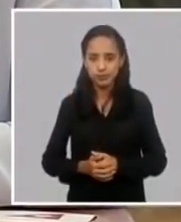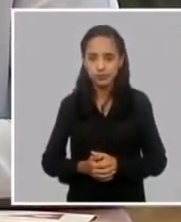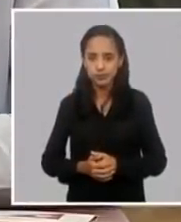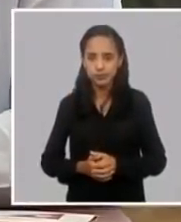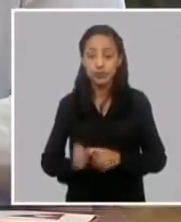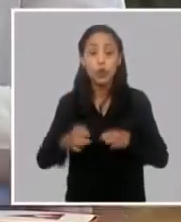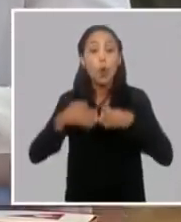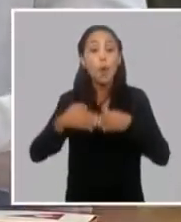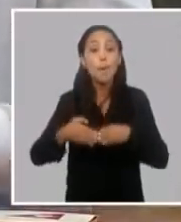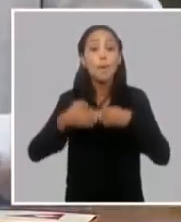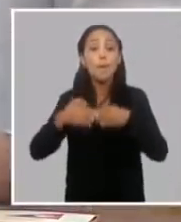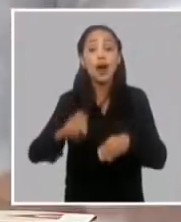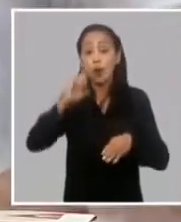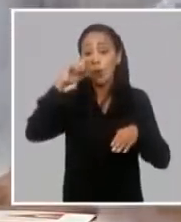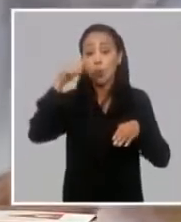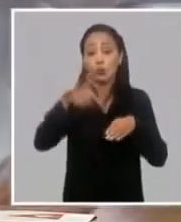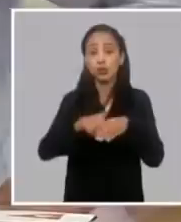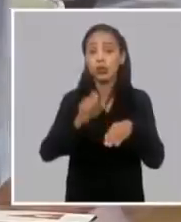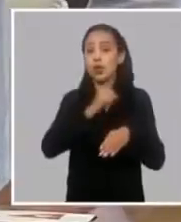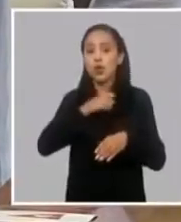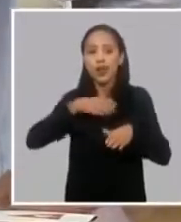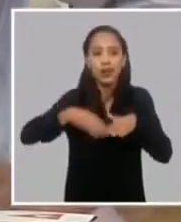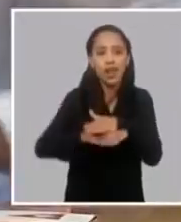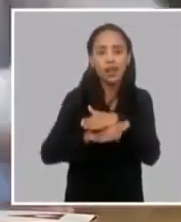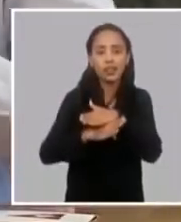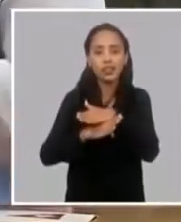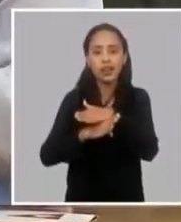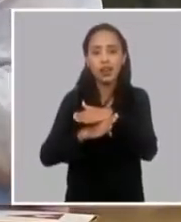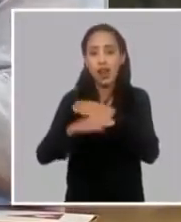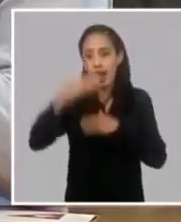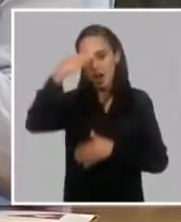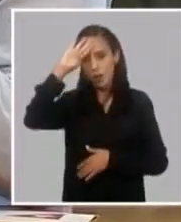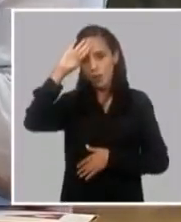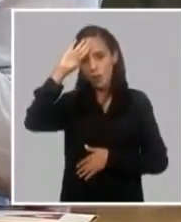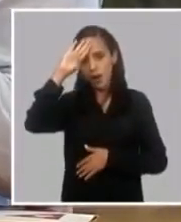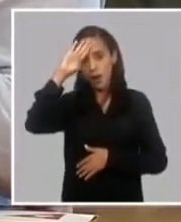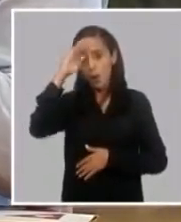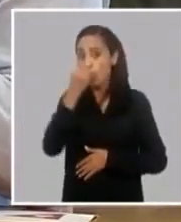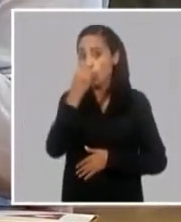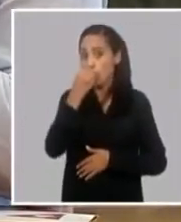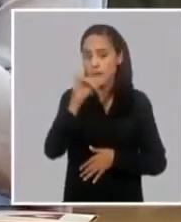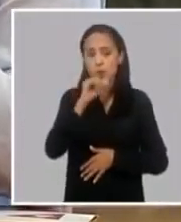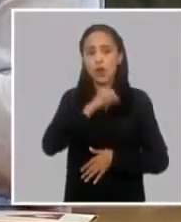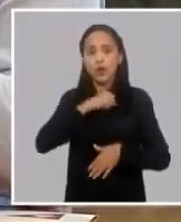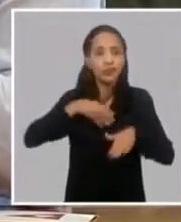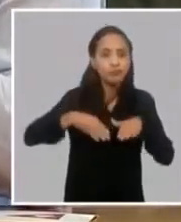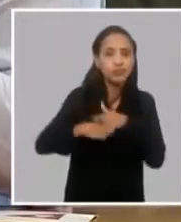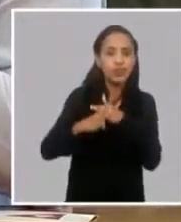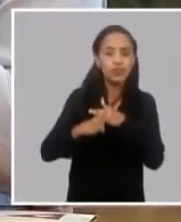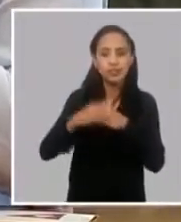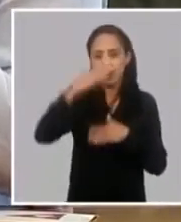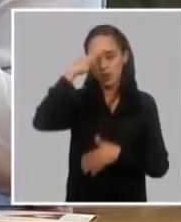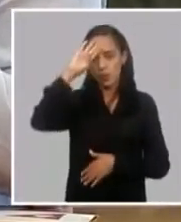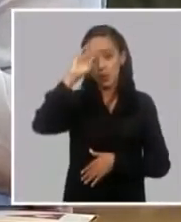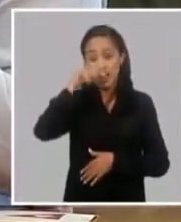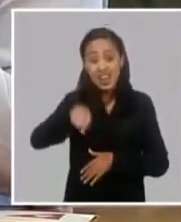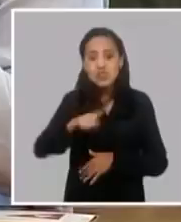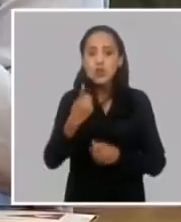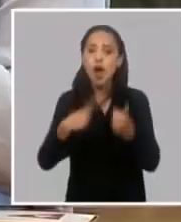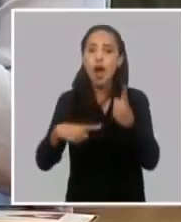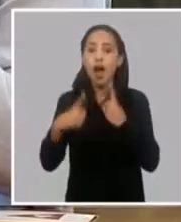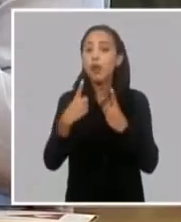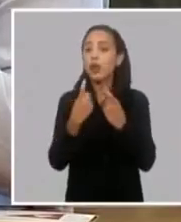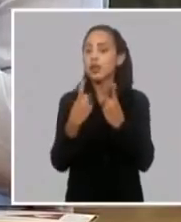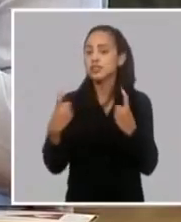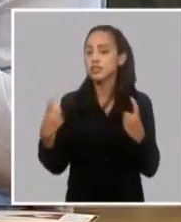combustible o de un barco de alimentos en el país. Primero es algo que necesitamos. En medio de esa situación